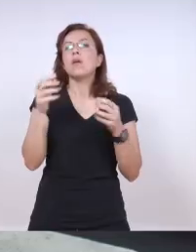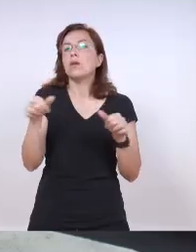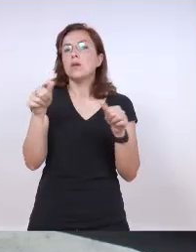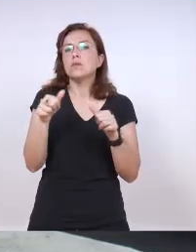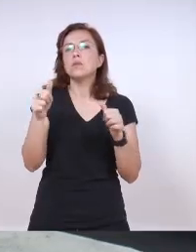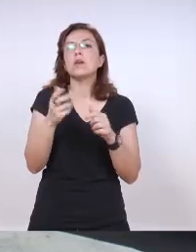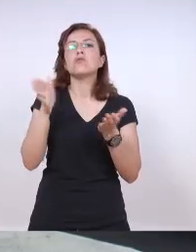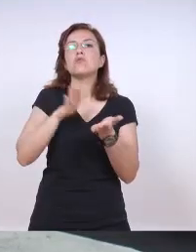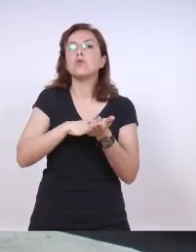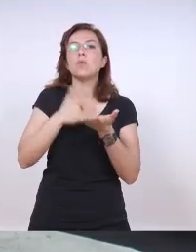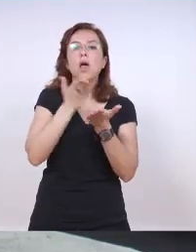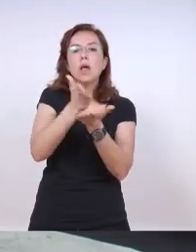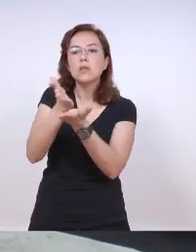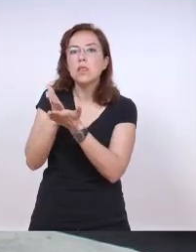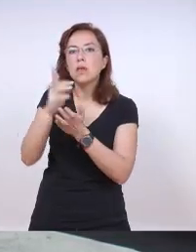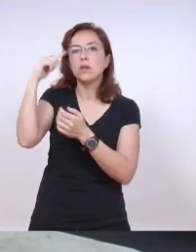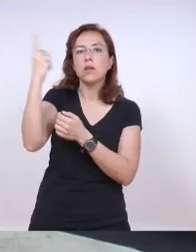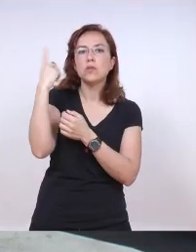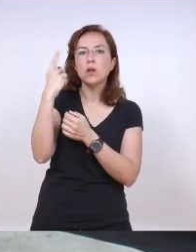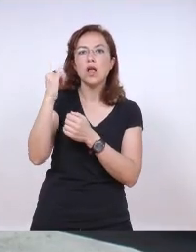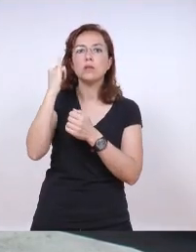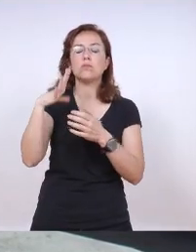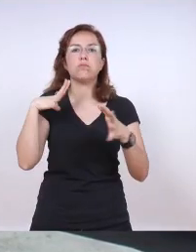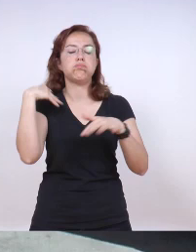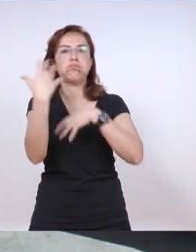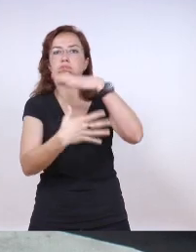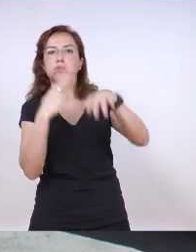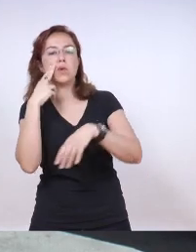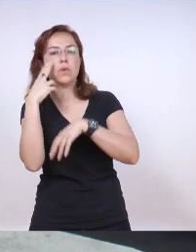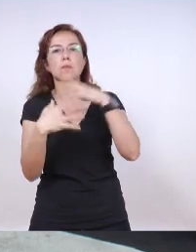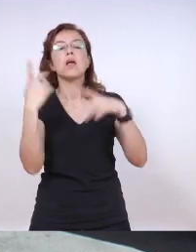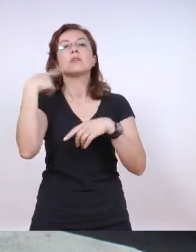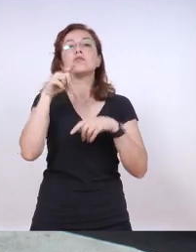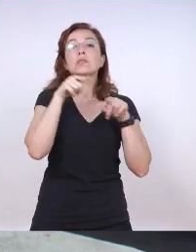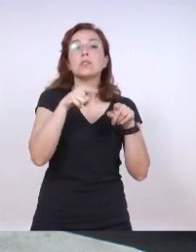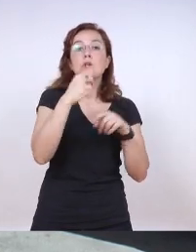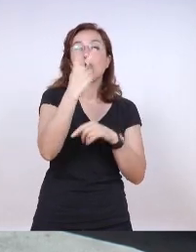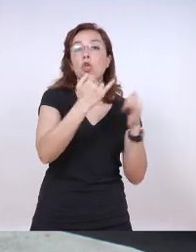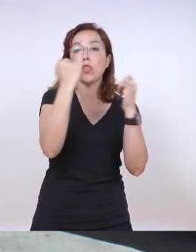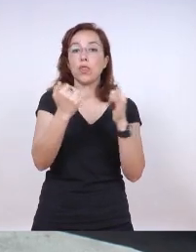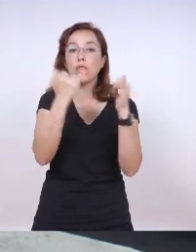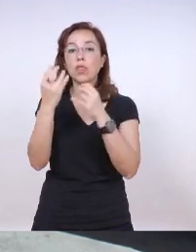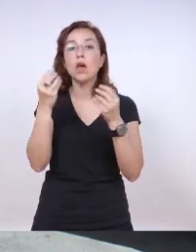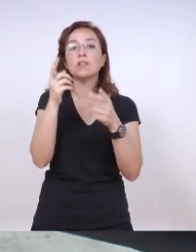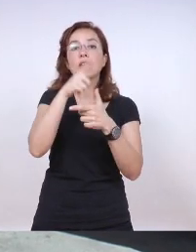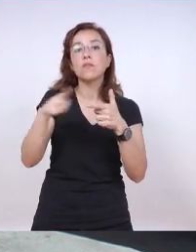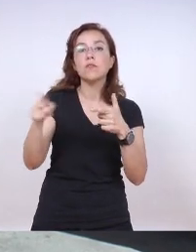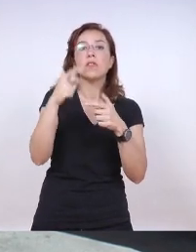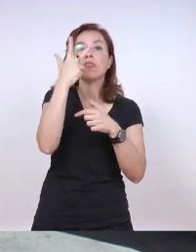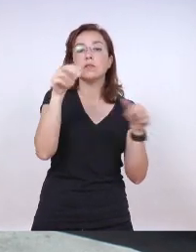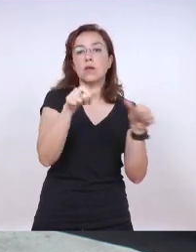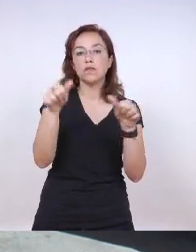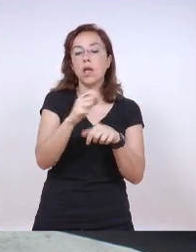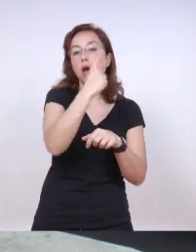En este caso va tratar sobre lo que es la asistencia internacional a entrega de catástrofes. Durante esas dos jornadas se van a